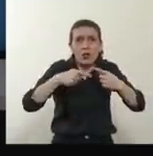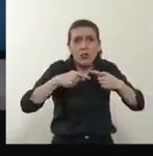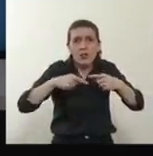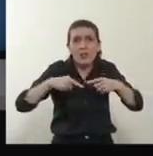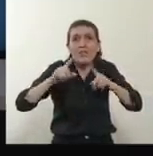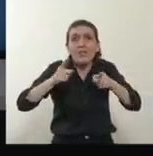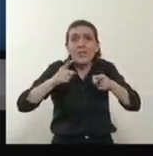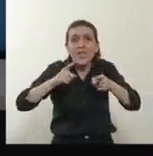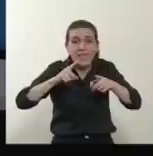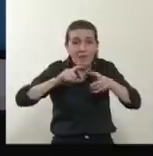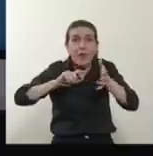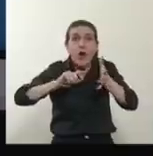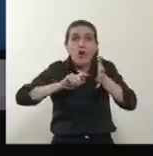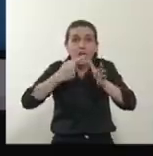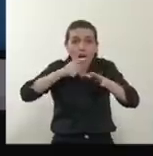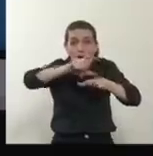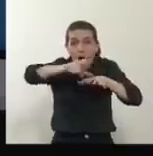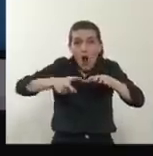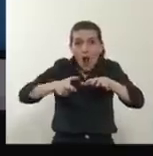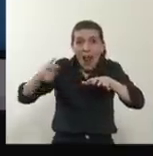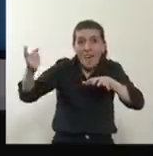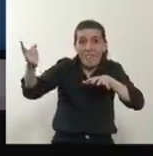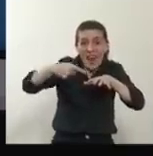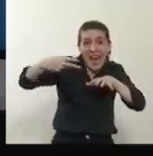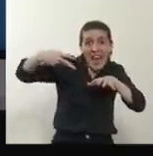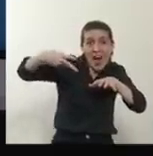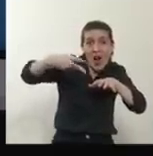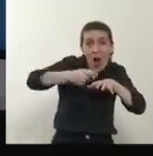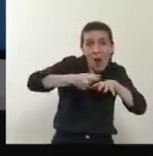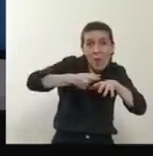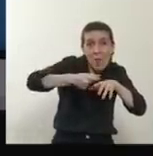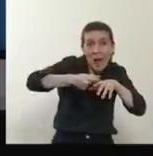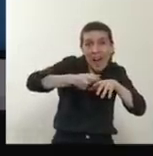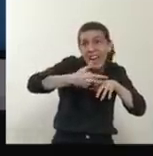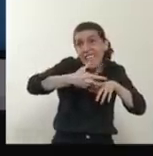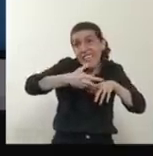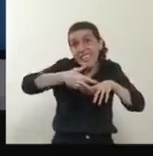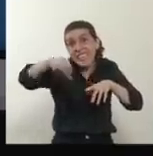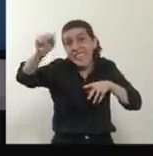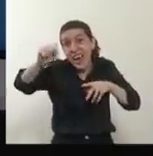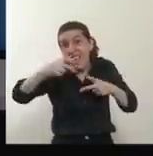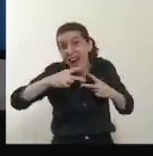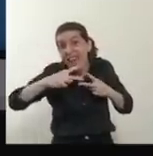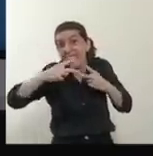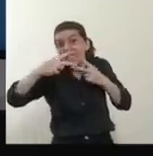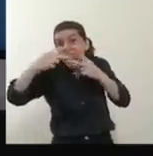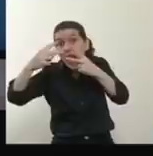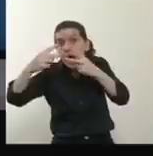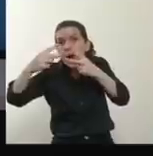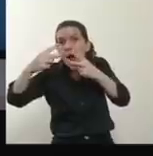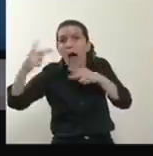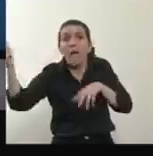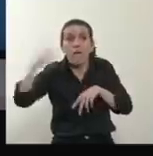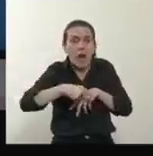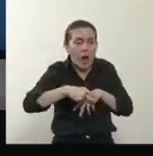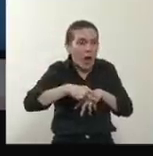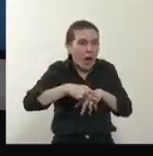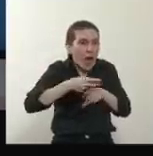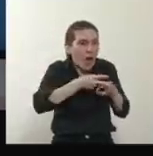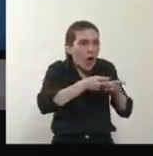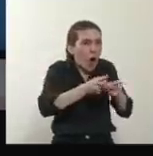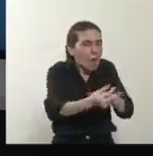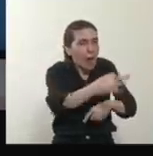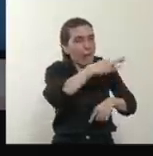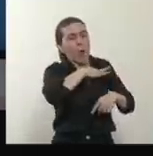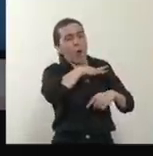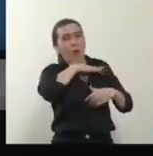del área metropolitana de Buenos Aires y se llevan lo que querían comprar y con ello se llevan el virus. Y así empiezan